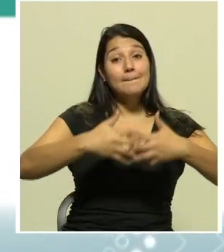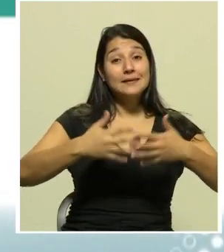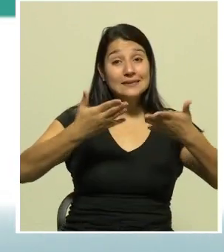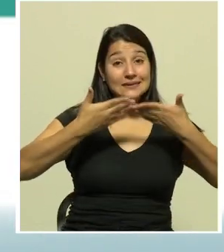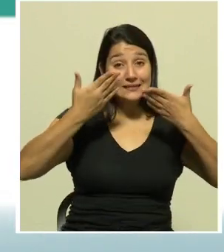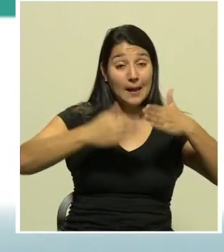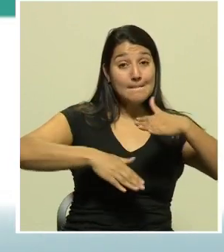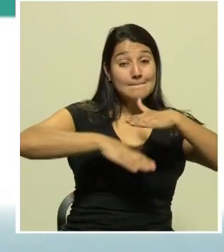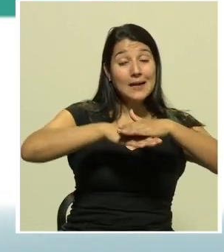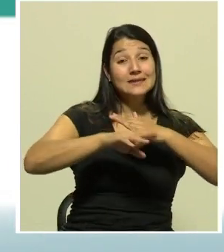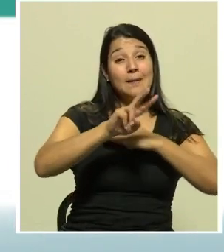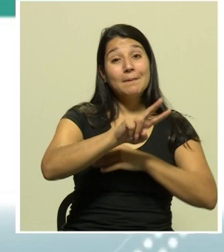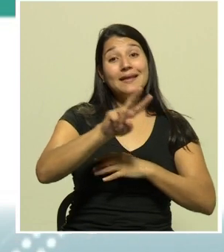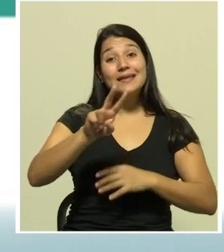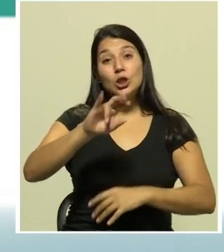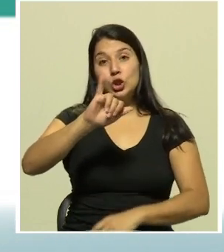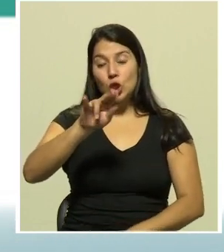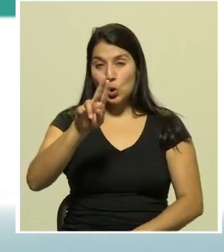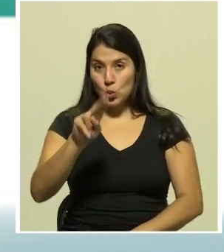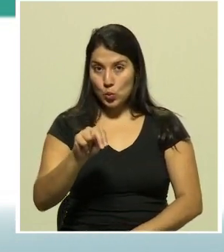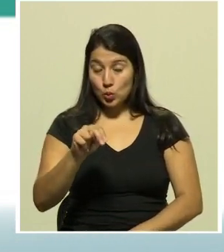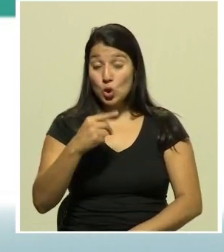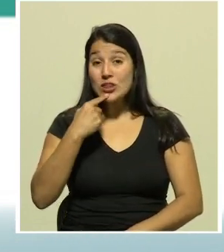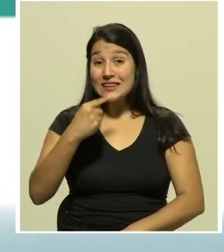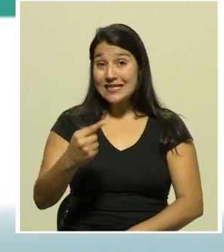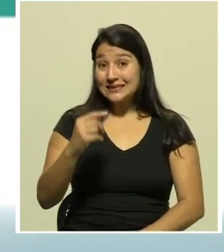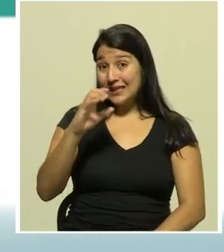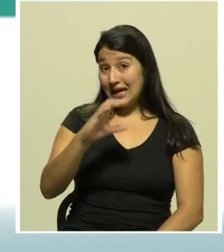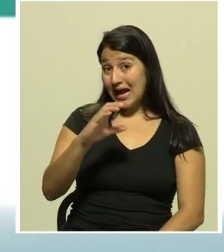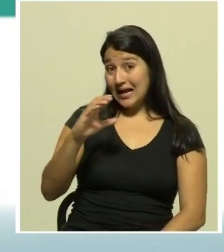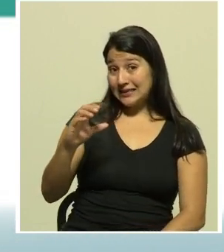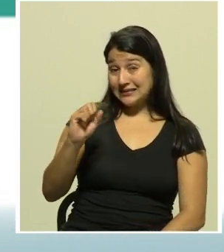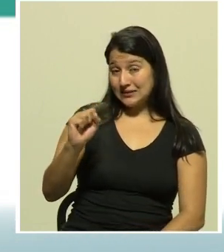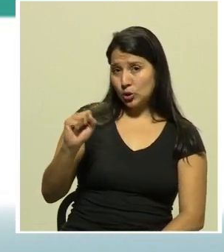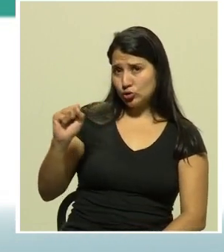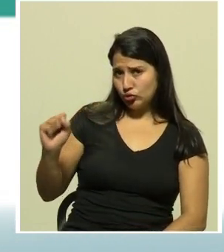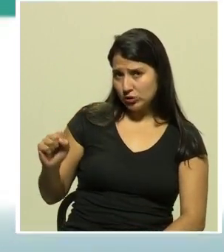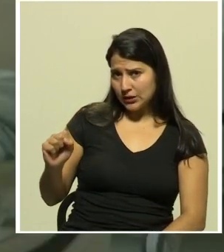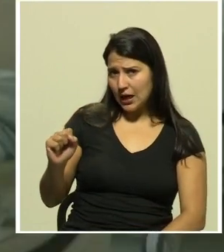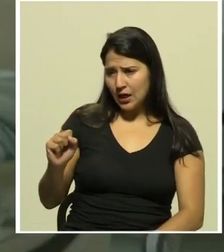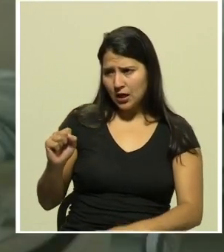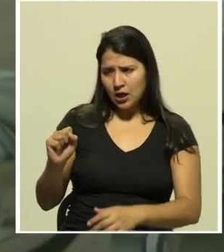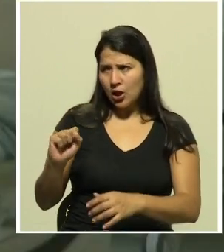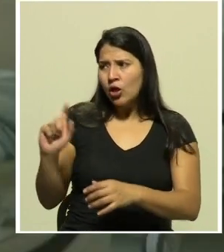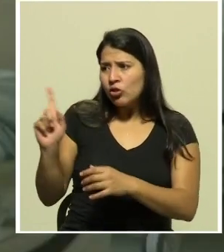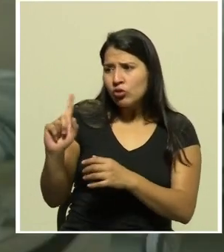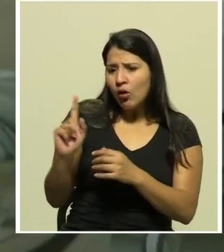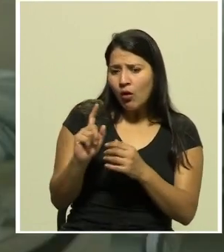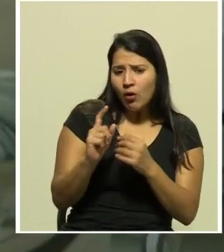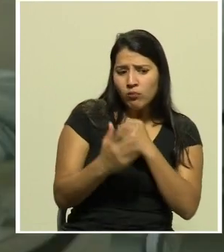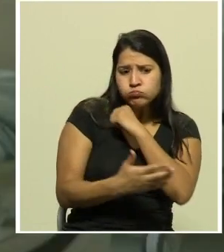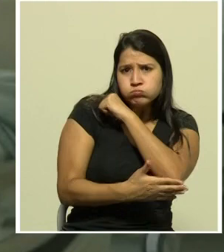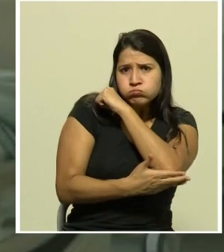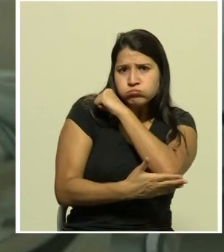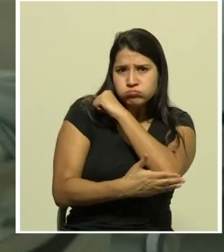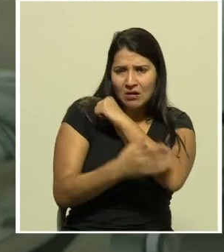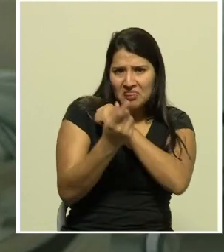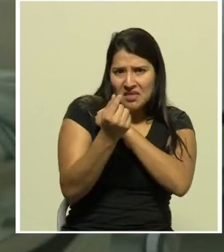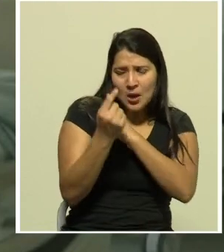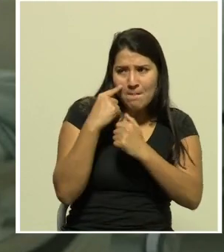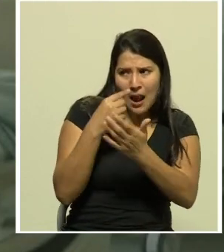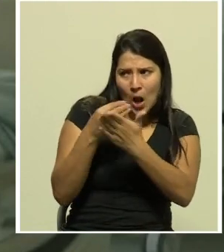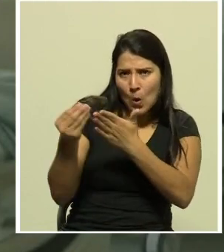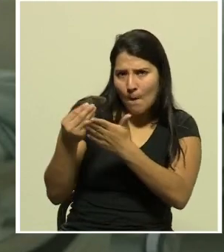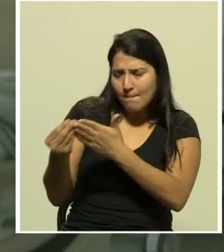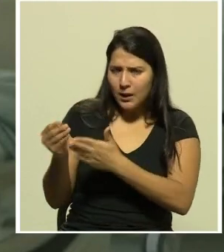al 22 de junio según la entidad aunque no se escatimaron recursos para poder realizar las contrataciones a este